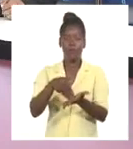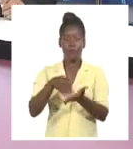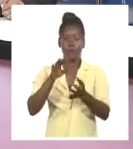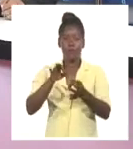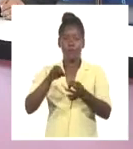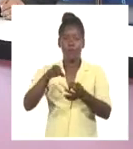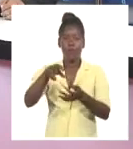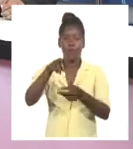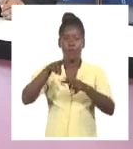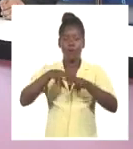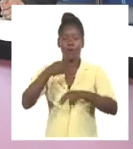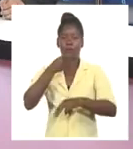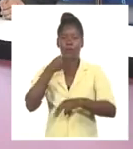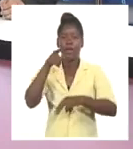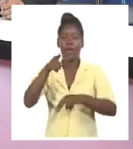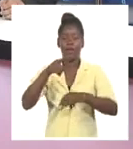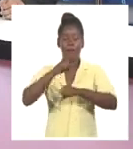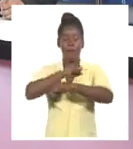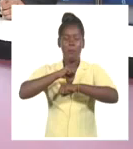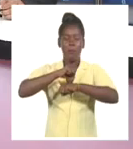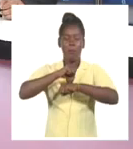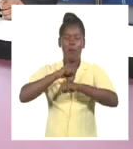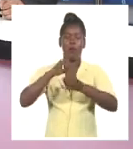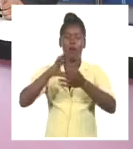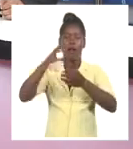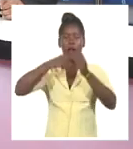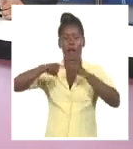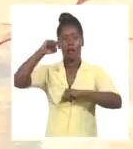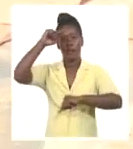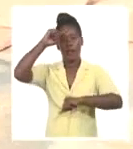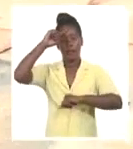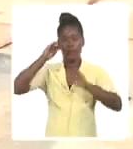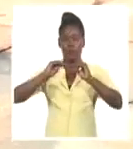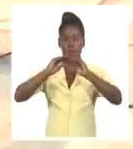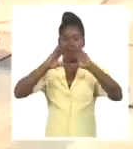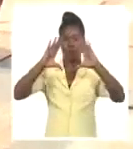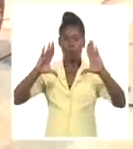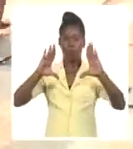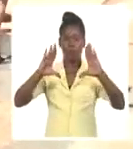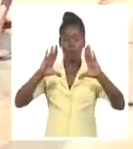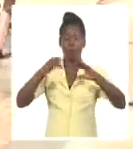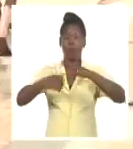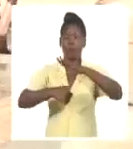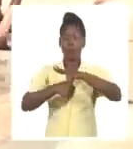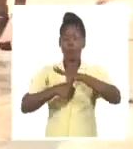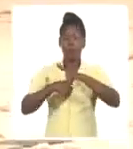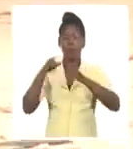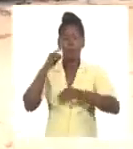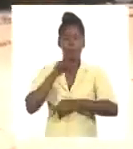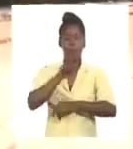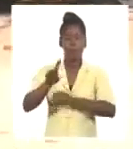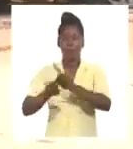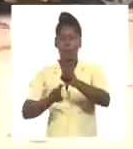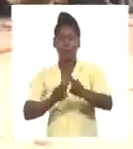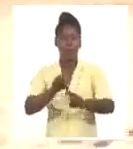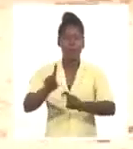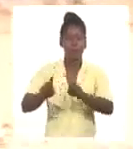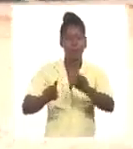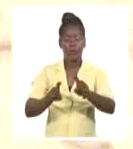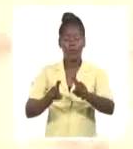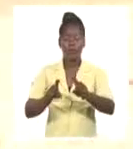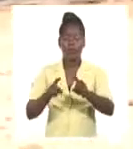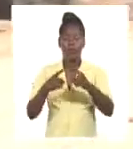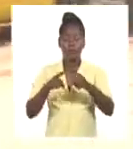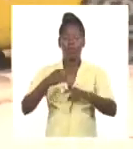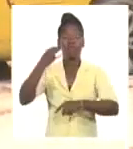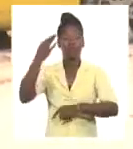donde ocurrió una fuerte explosión en horas de la mañana. El mandatario conoció sobre investigaciones preliminares que indican que la explosión